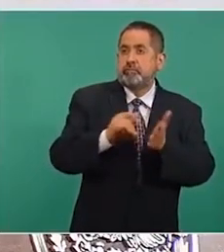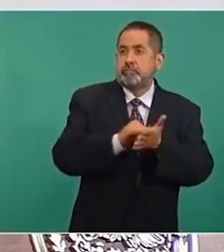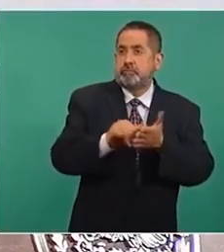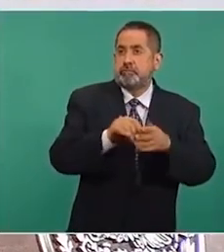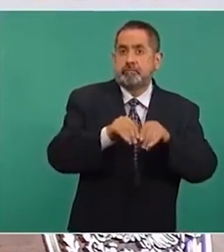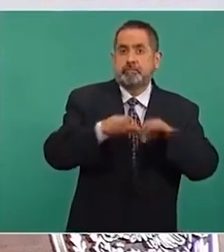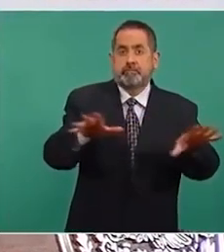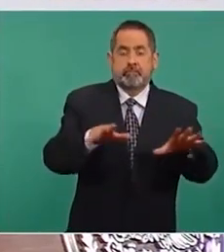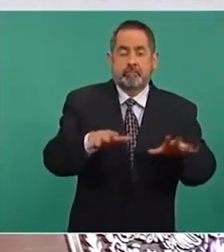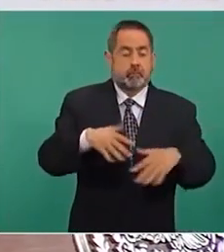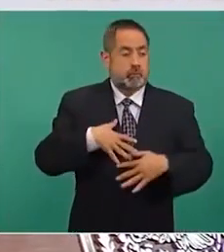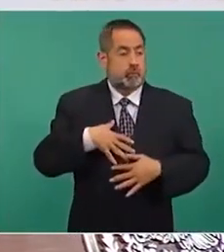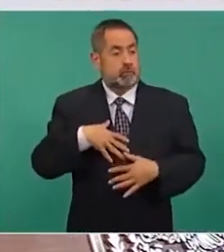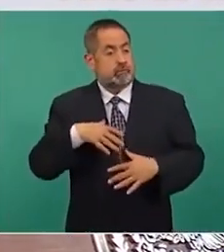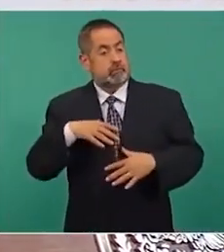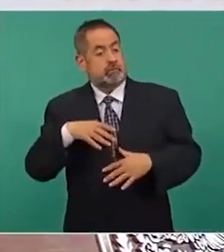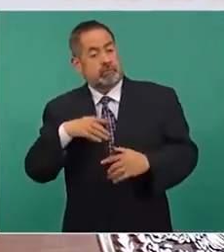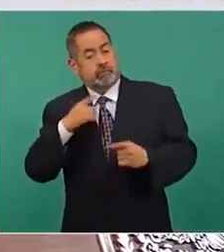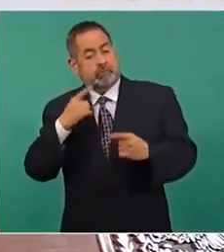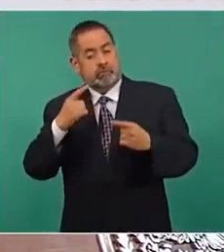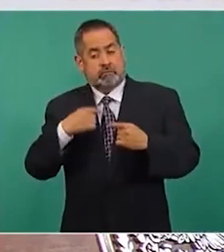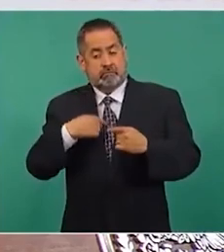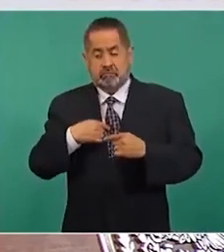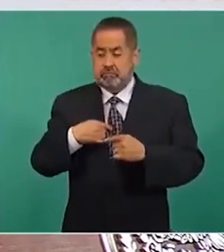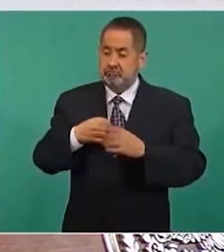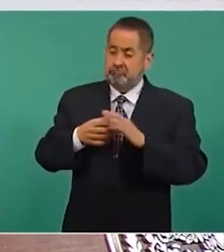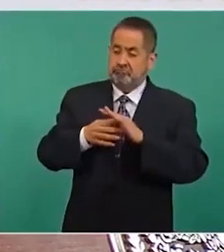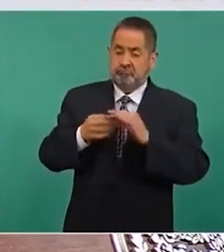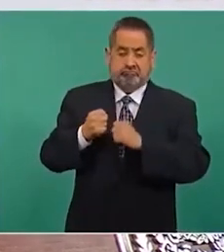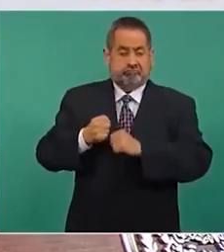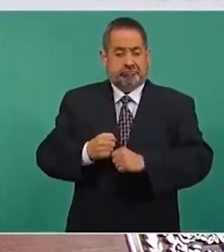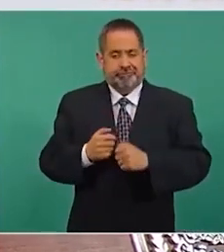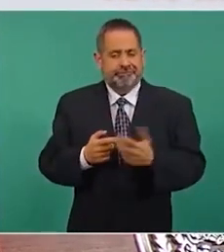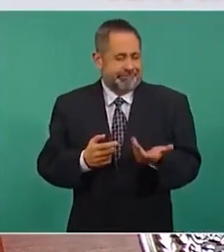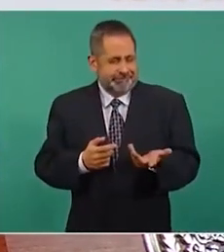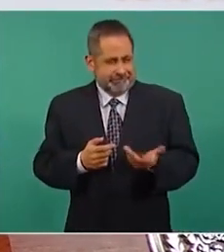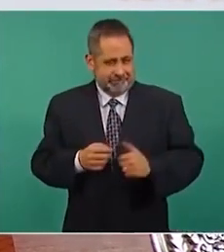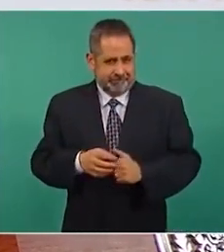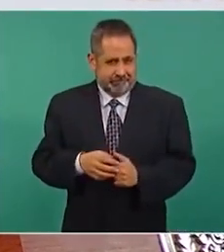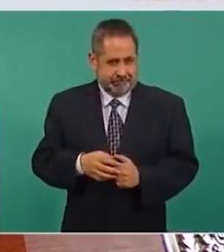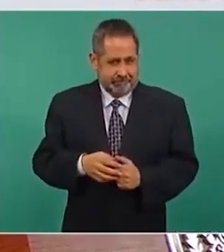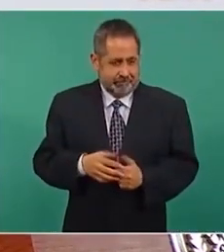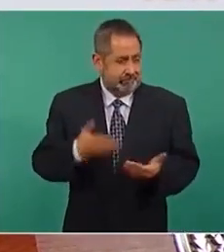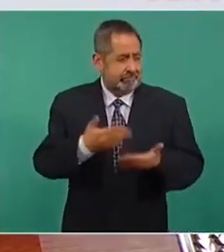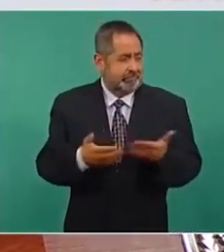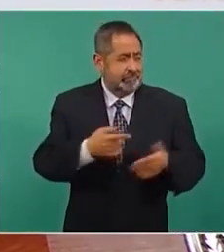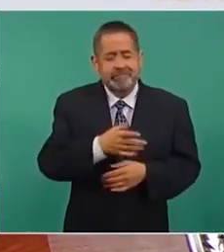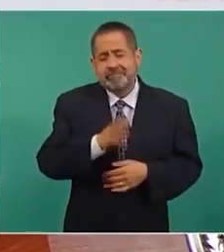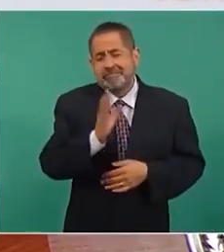era demoledor ya no